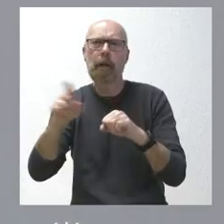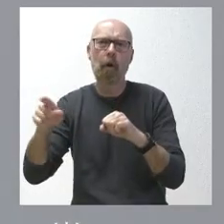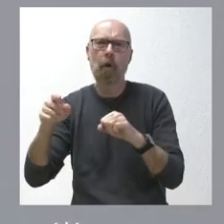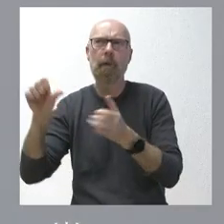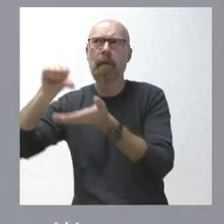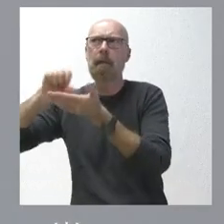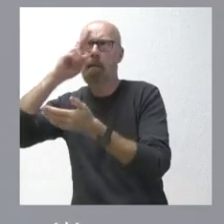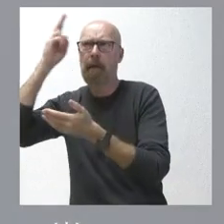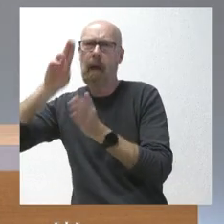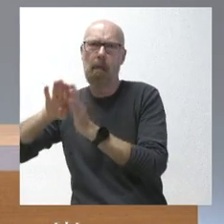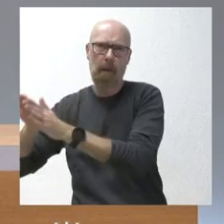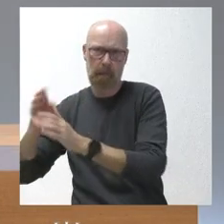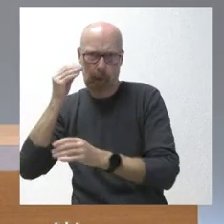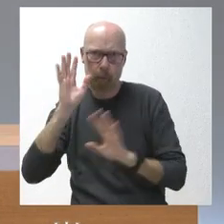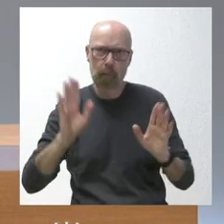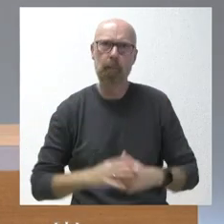negociación.